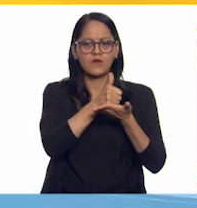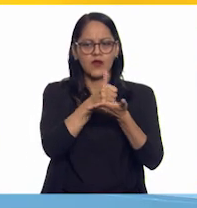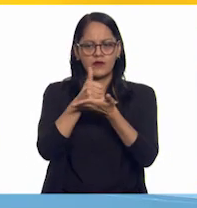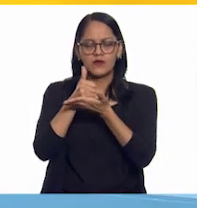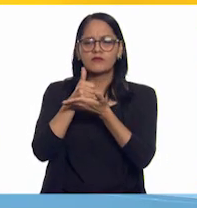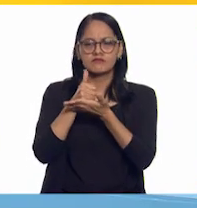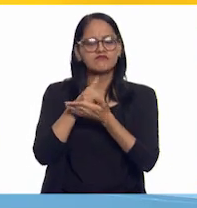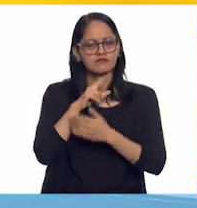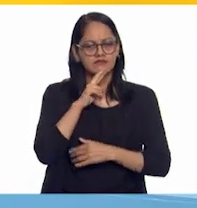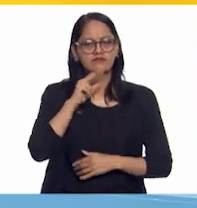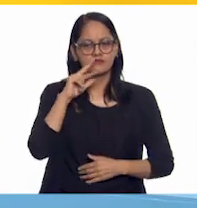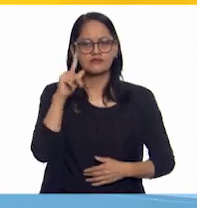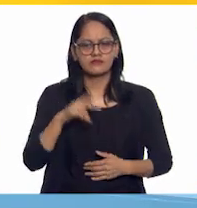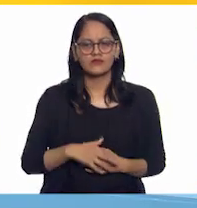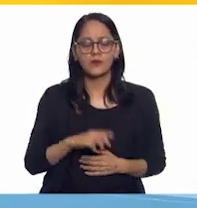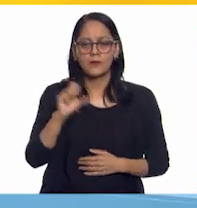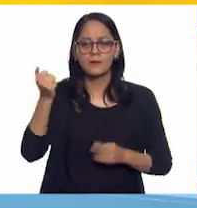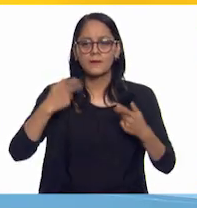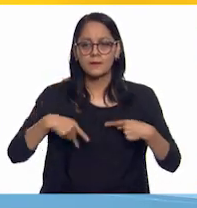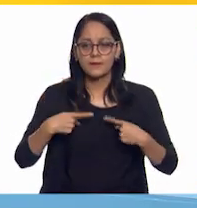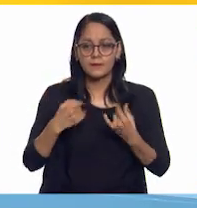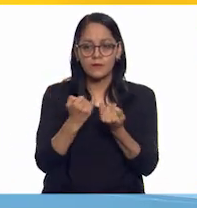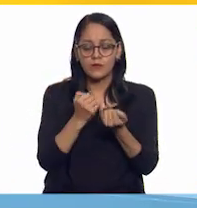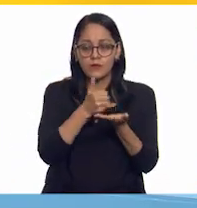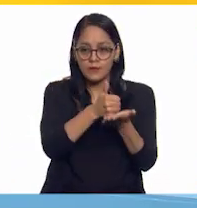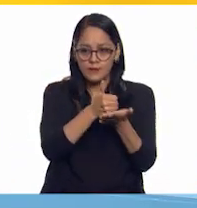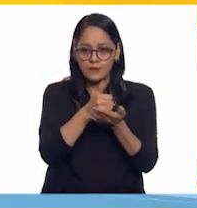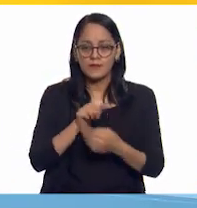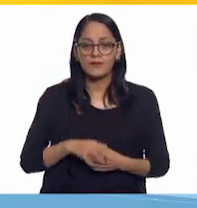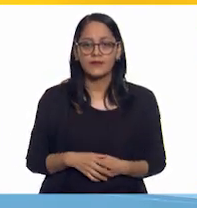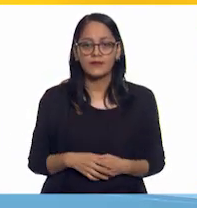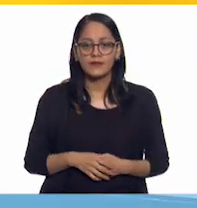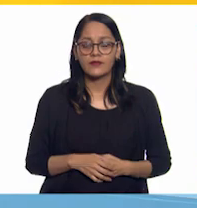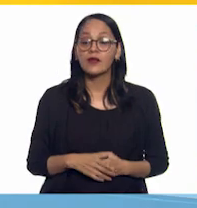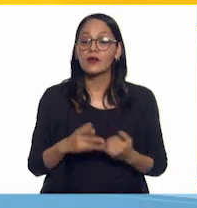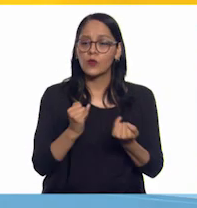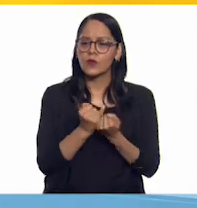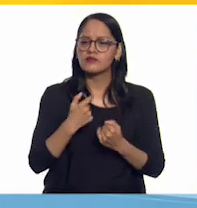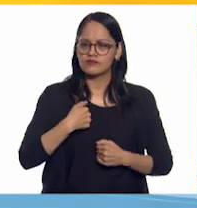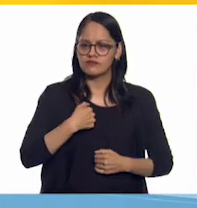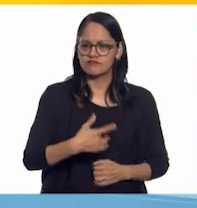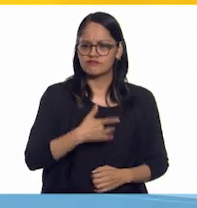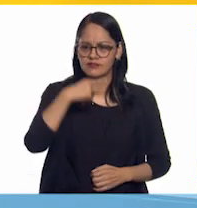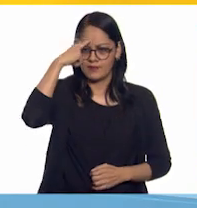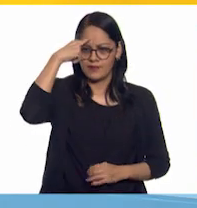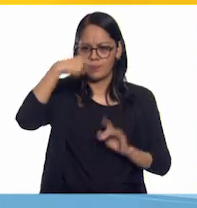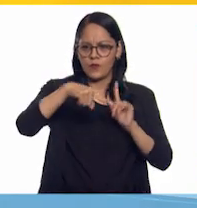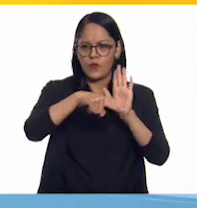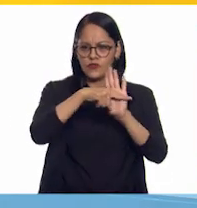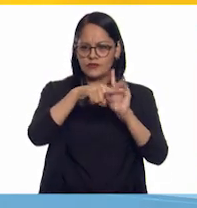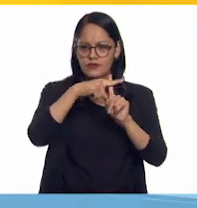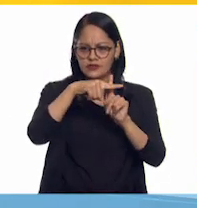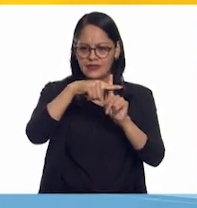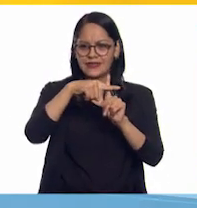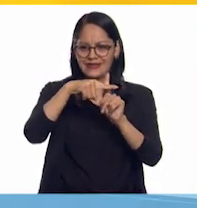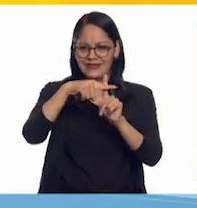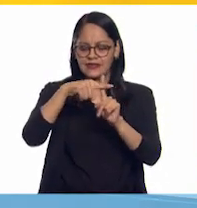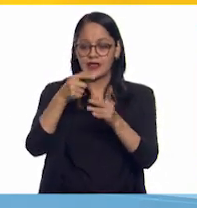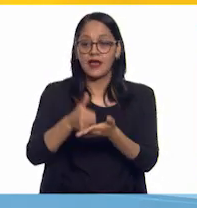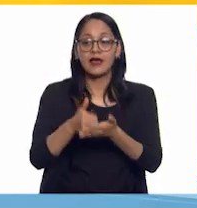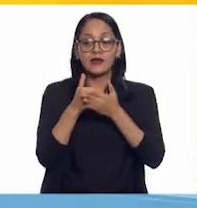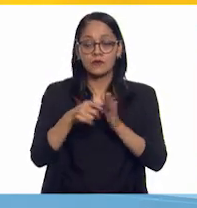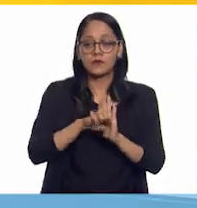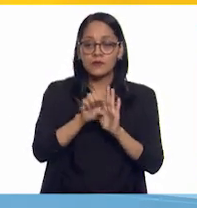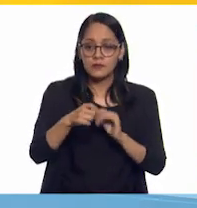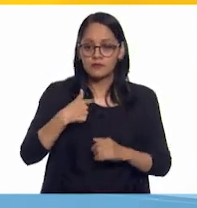la de los demás. Y pensar de manera optimista ayuda, porque hay estudios que dicen que las personas dispuestas a